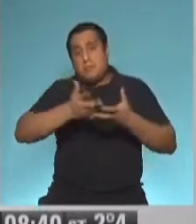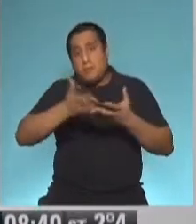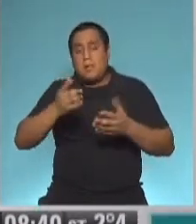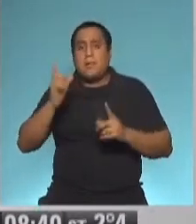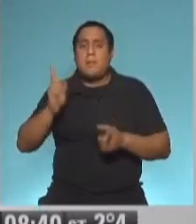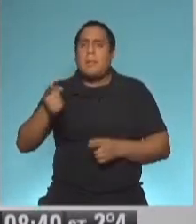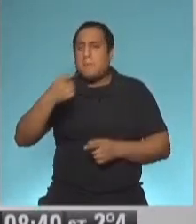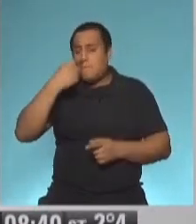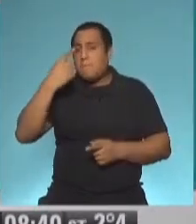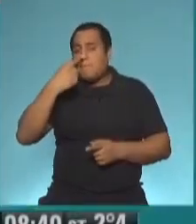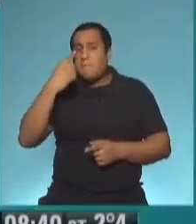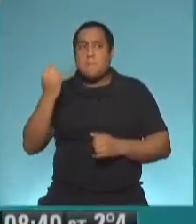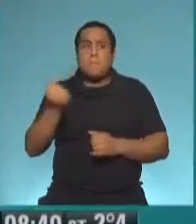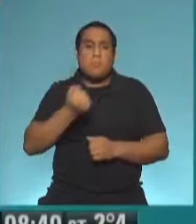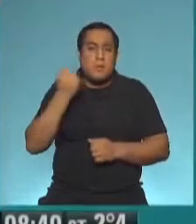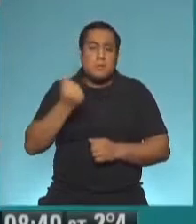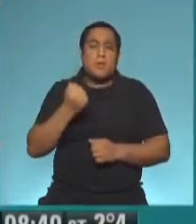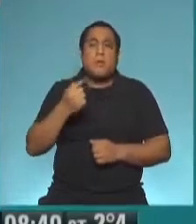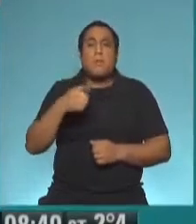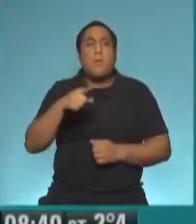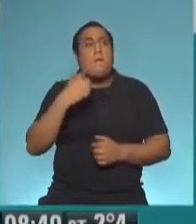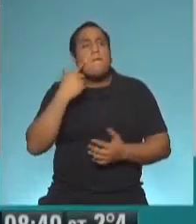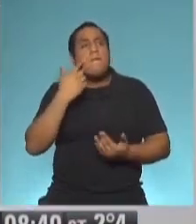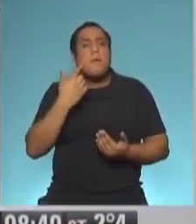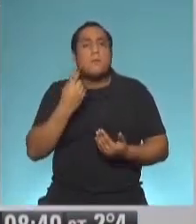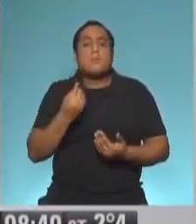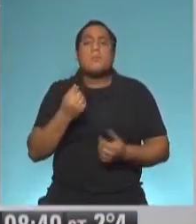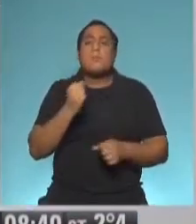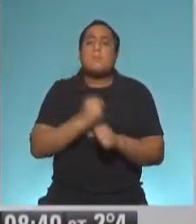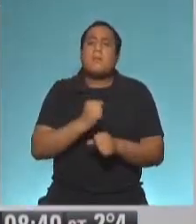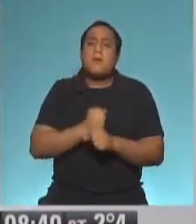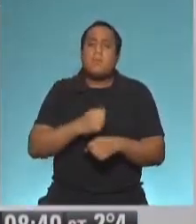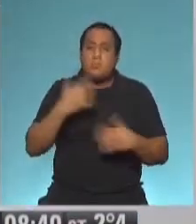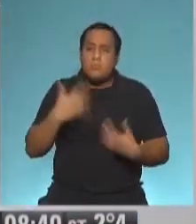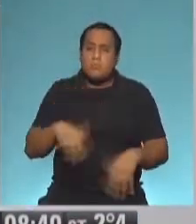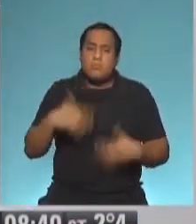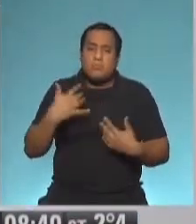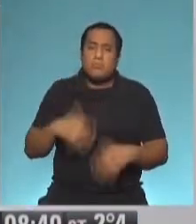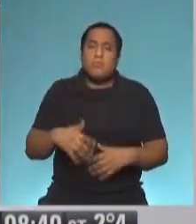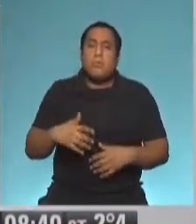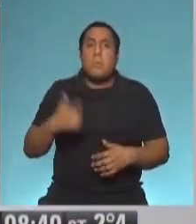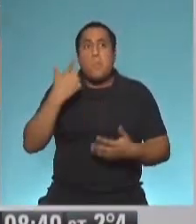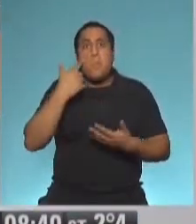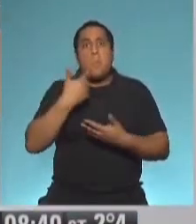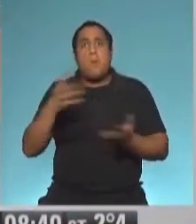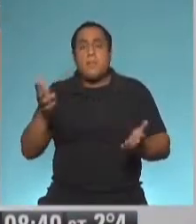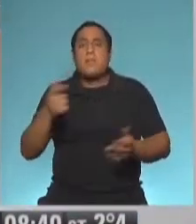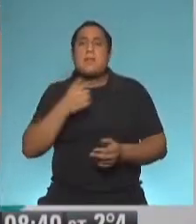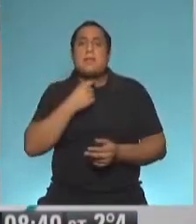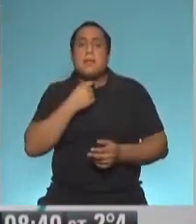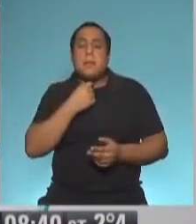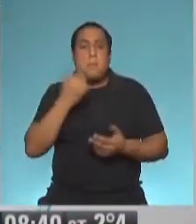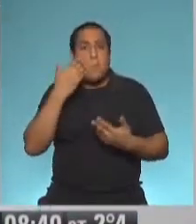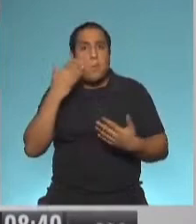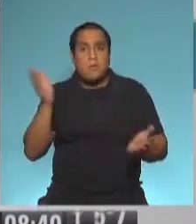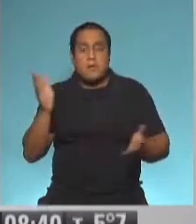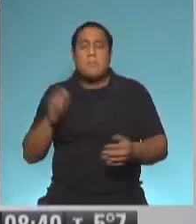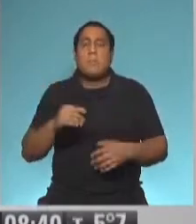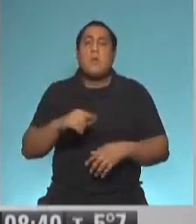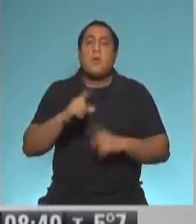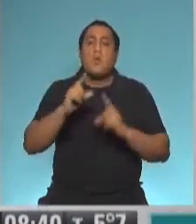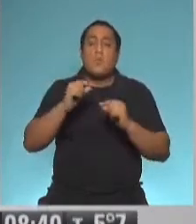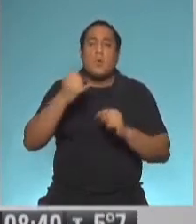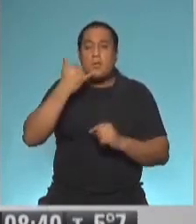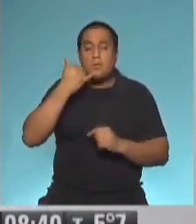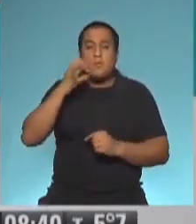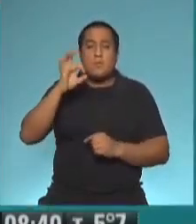es interesante que lo conozca, de hecho venimos trabajando mucho en ponerlo y darle visibilidad, que es que a partir del 0800